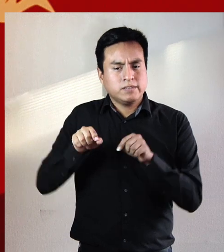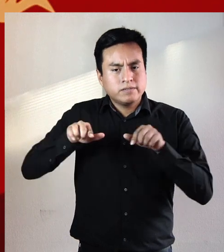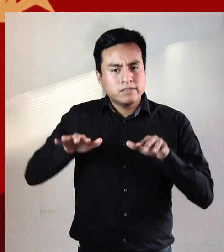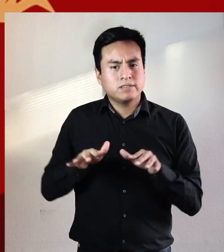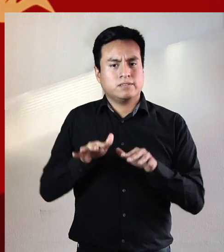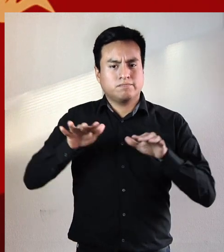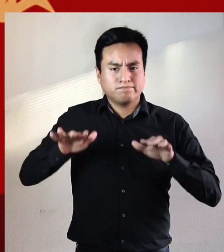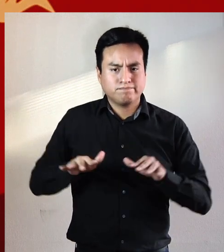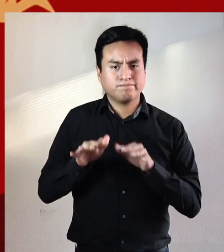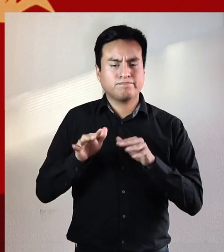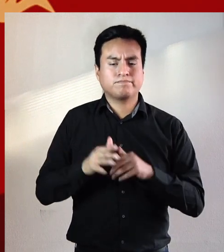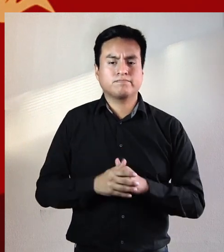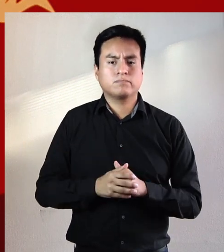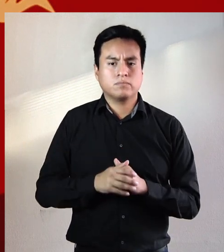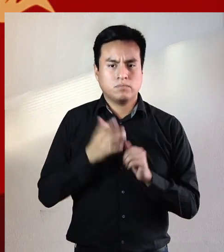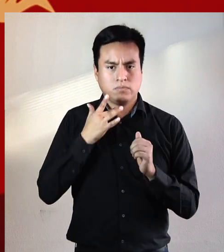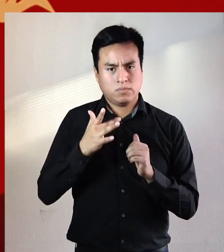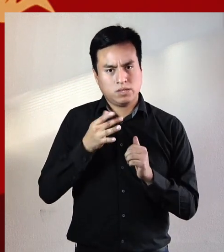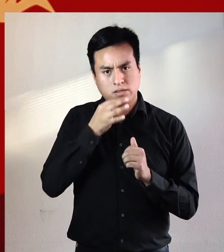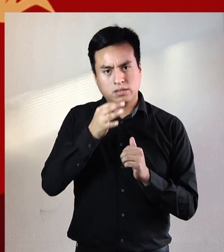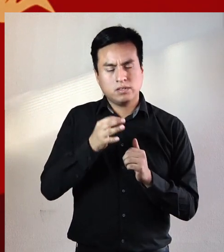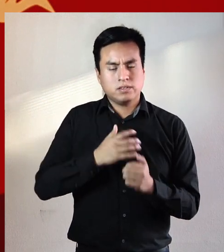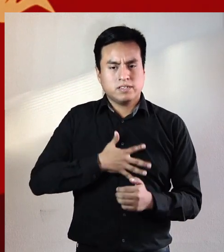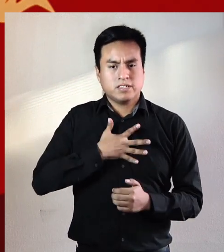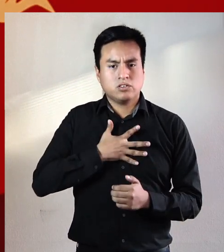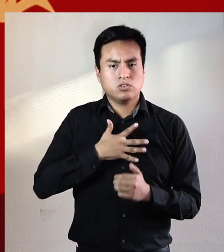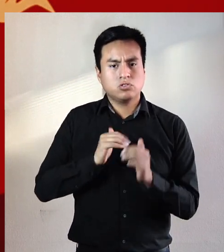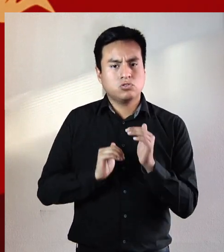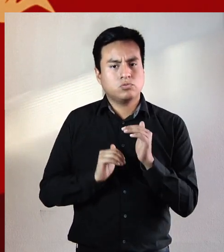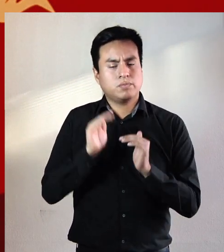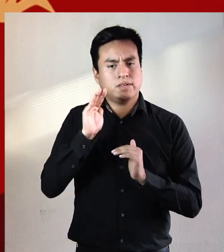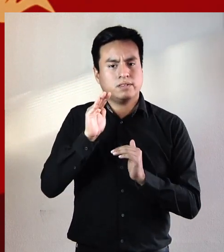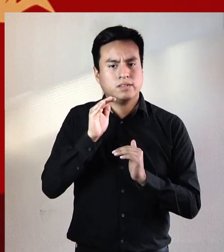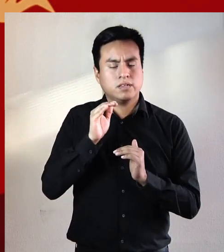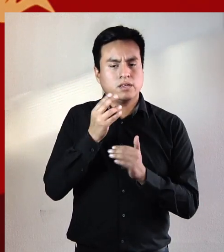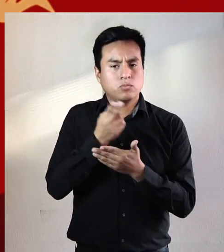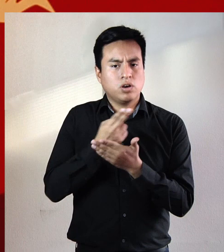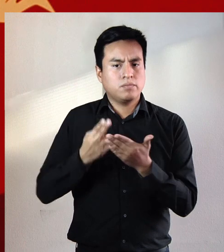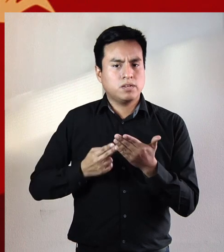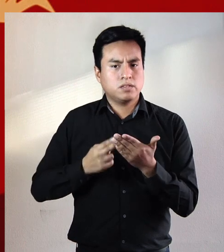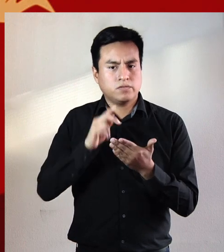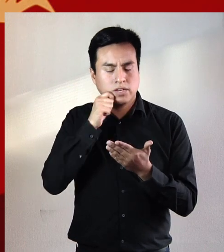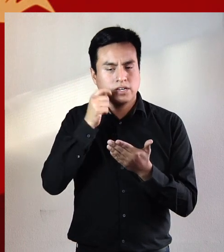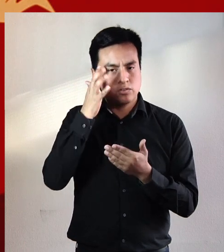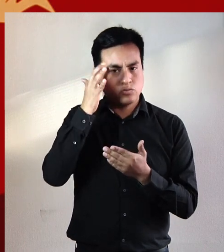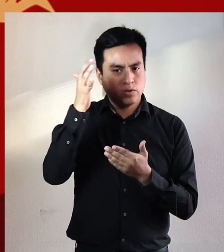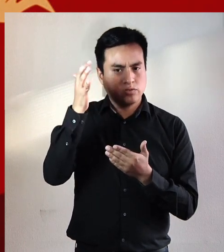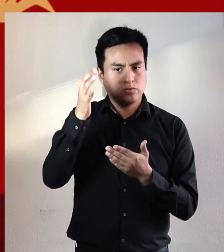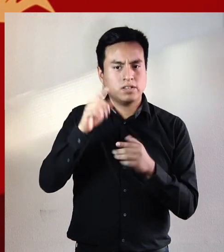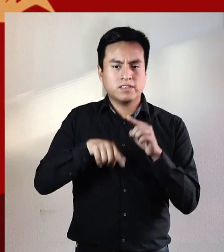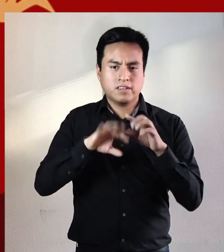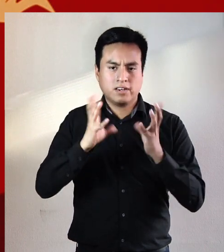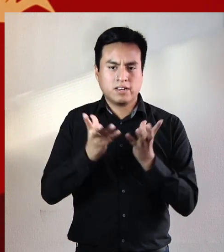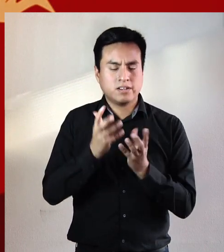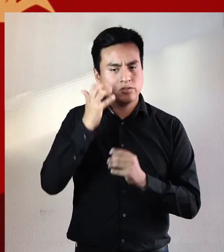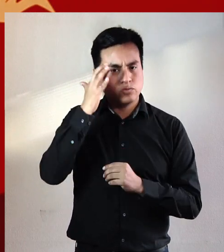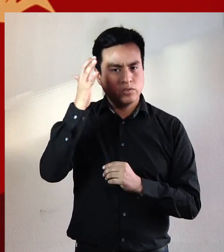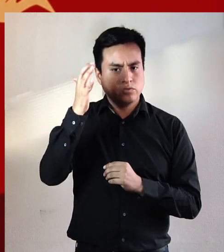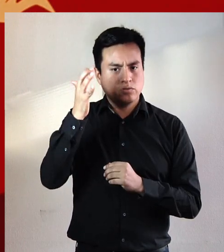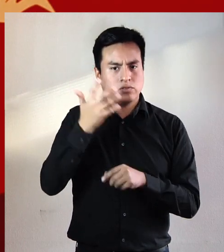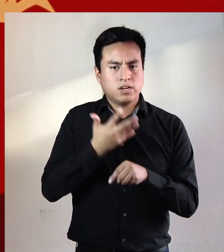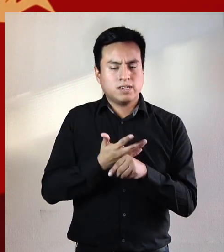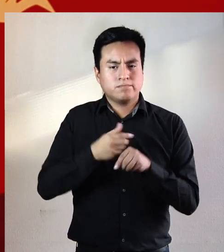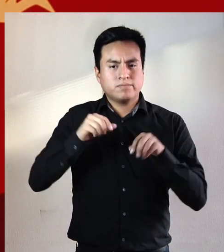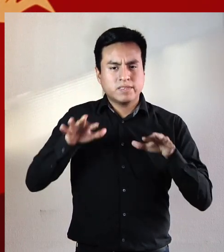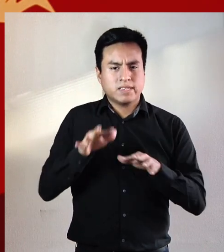allí en esos intentos y que dictados por un deseo que nos sobrepasa los poemas no son sino los sueños que sueña la tierra